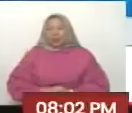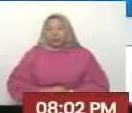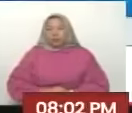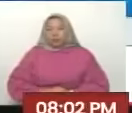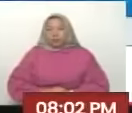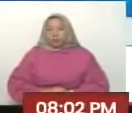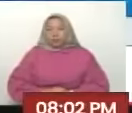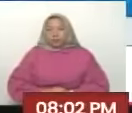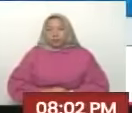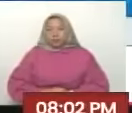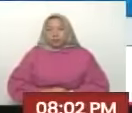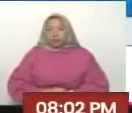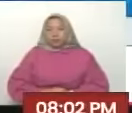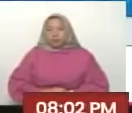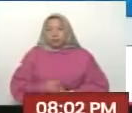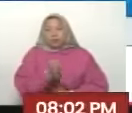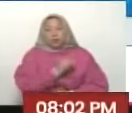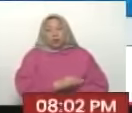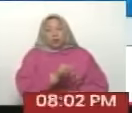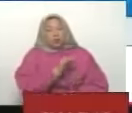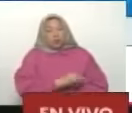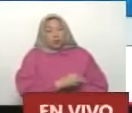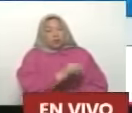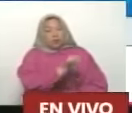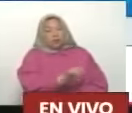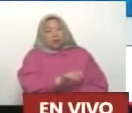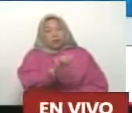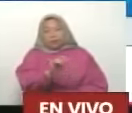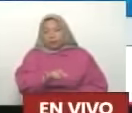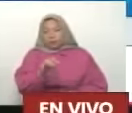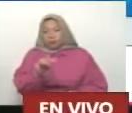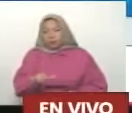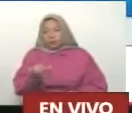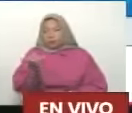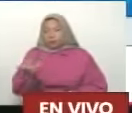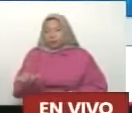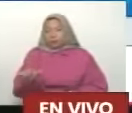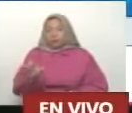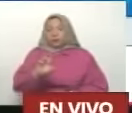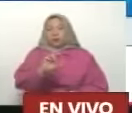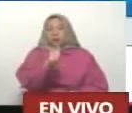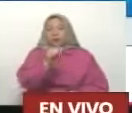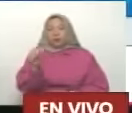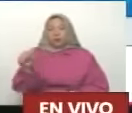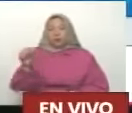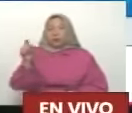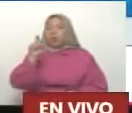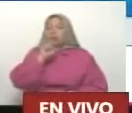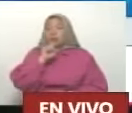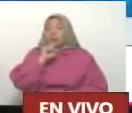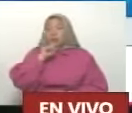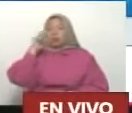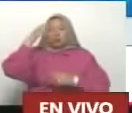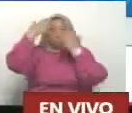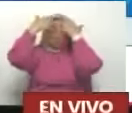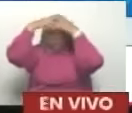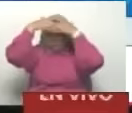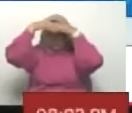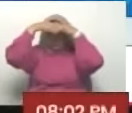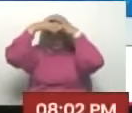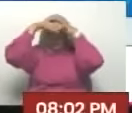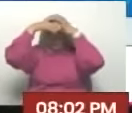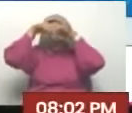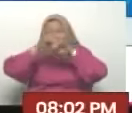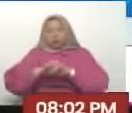La sociedad humana De los últimos Cien años Es una sociedad Muy compleja Los